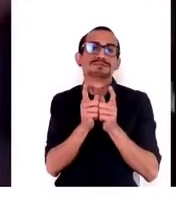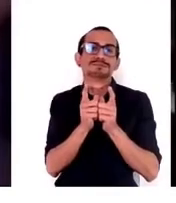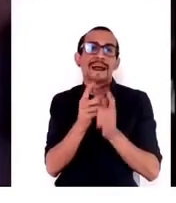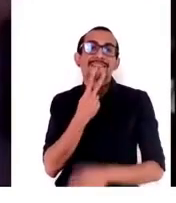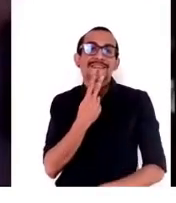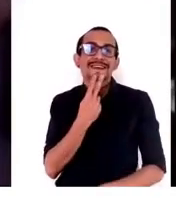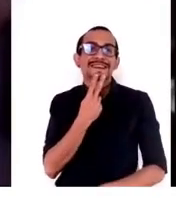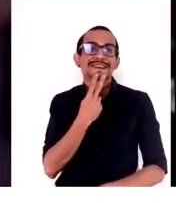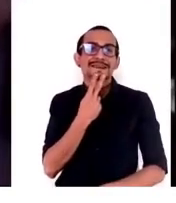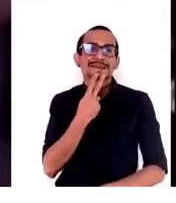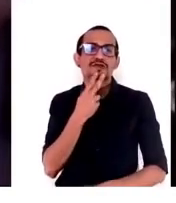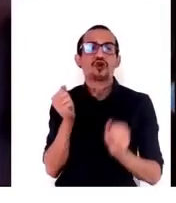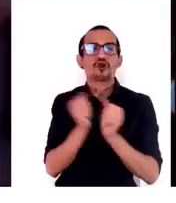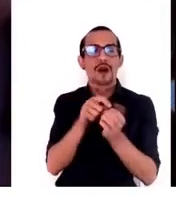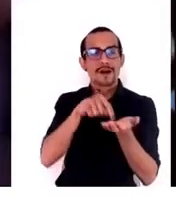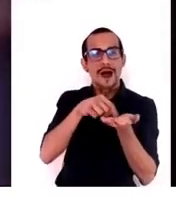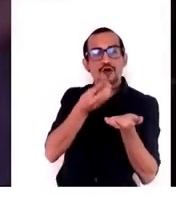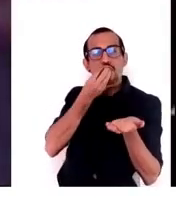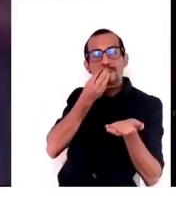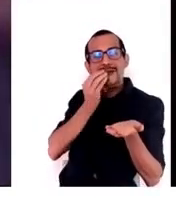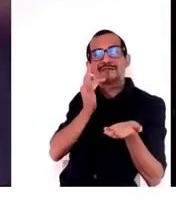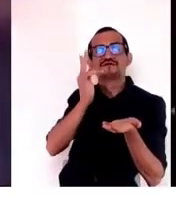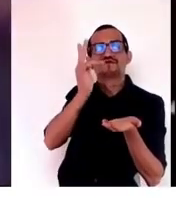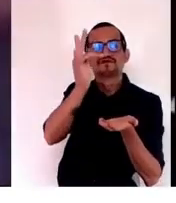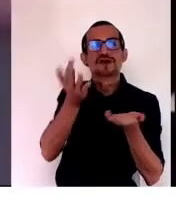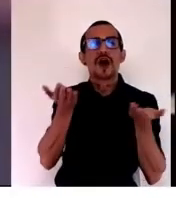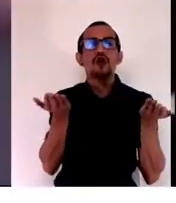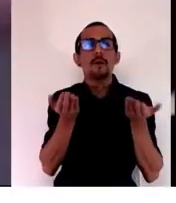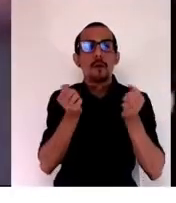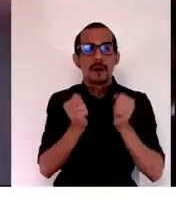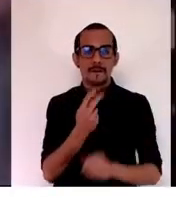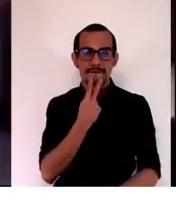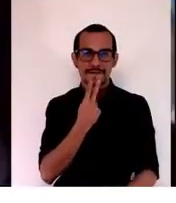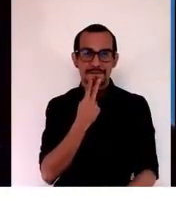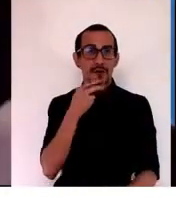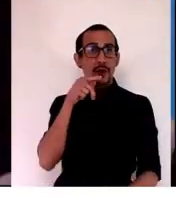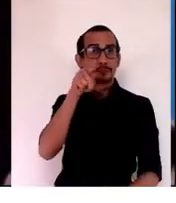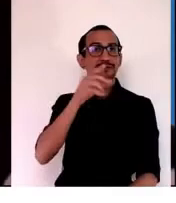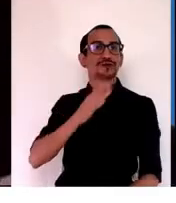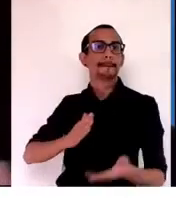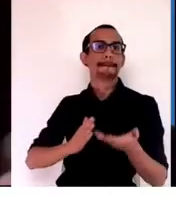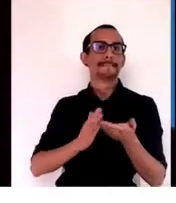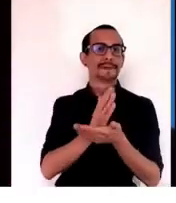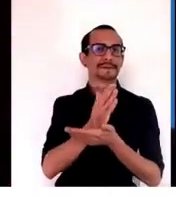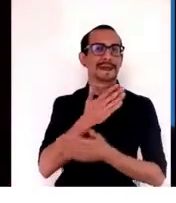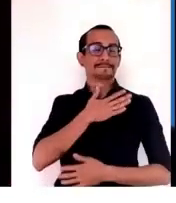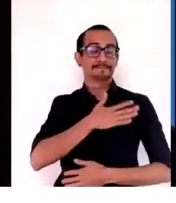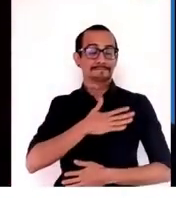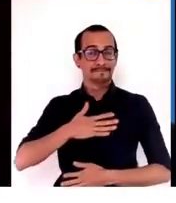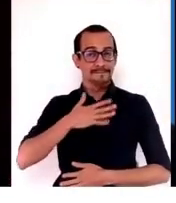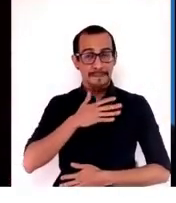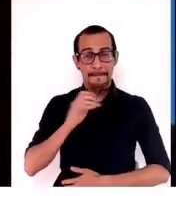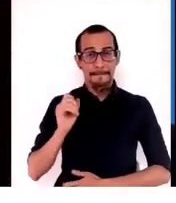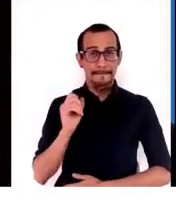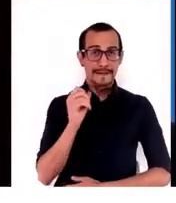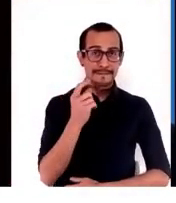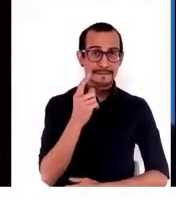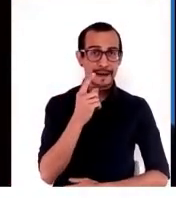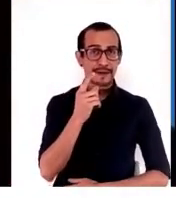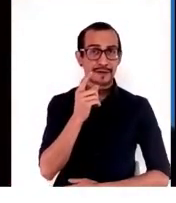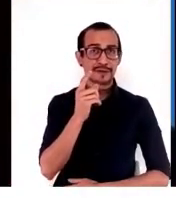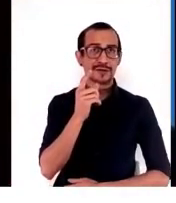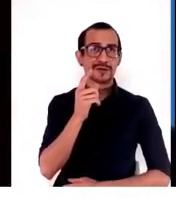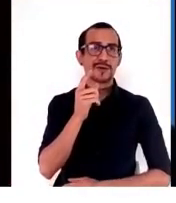vivir con la alimentación en el futuro. Con eso quiero empezar, voy a darle un poco unas ideas